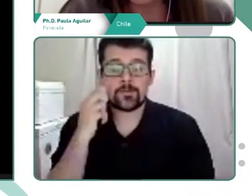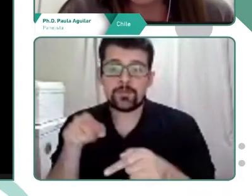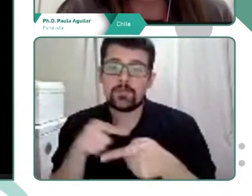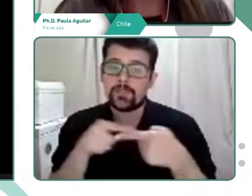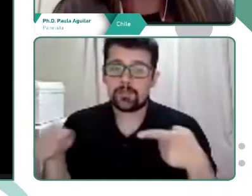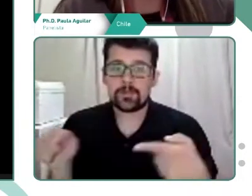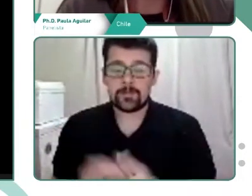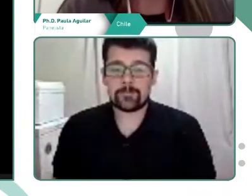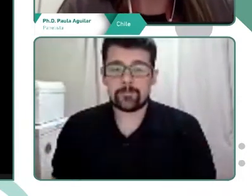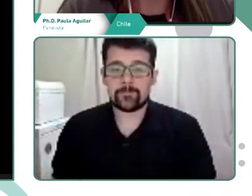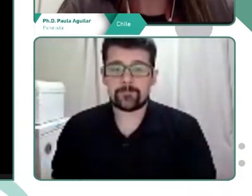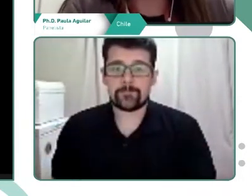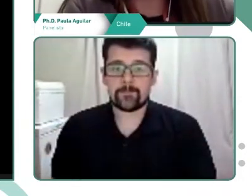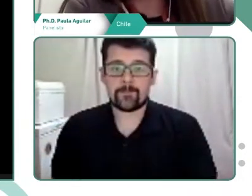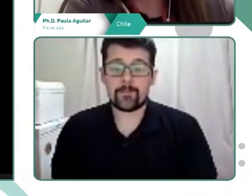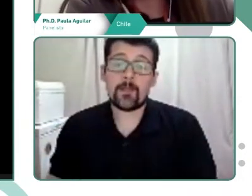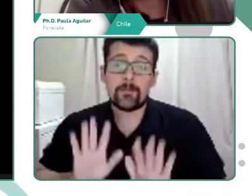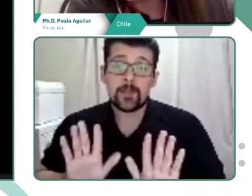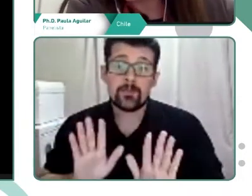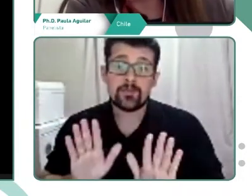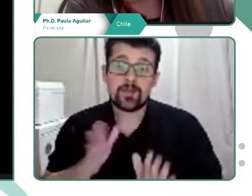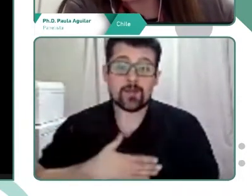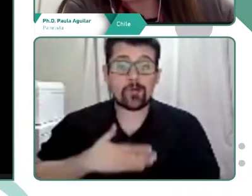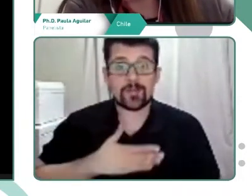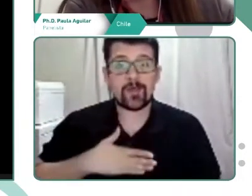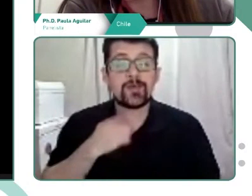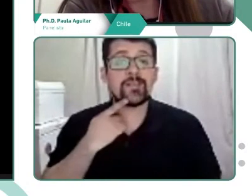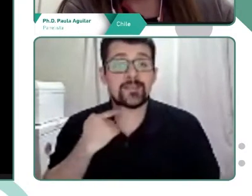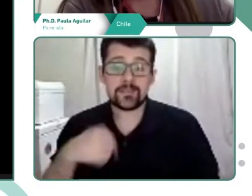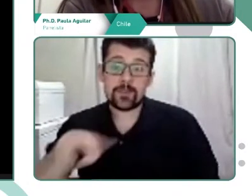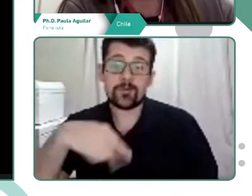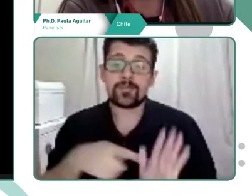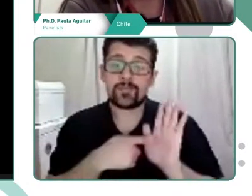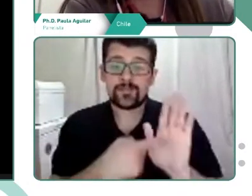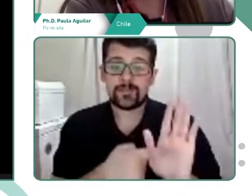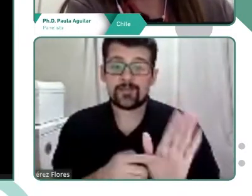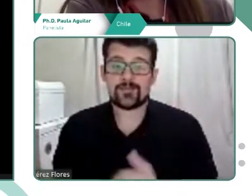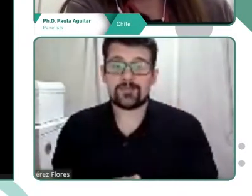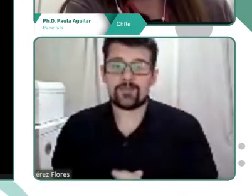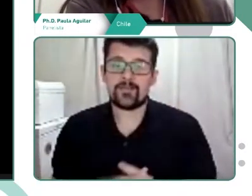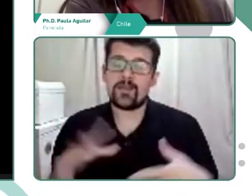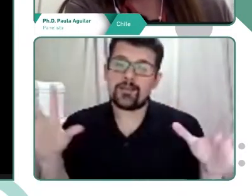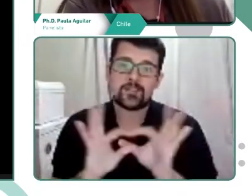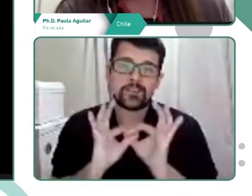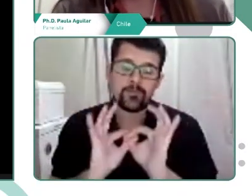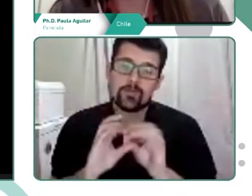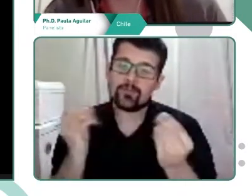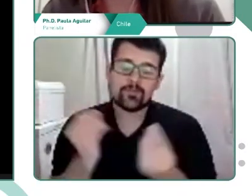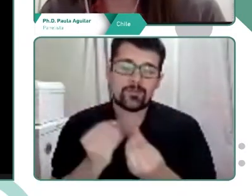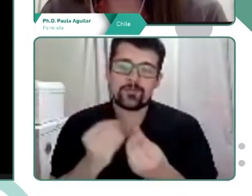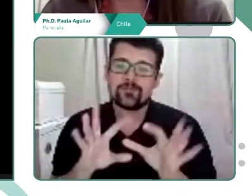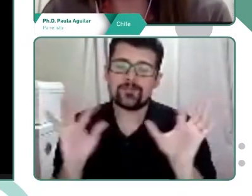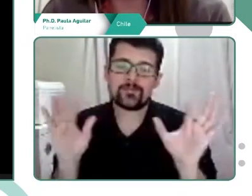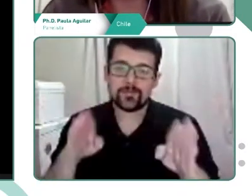Entonces, esperamos que les haya parecido interesante nuestra presentación, y les agradecemos mucho la